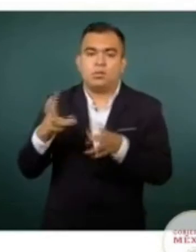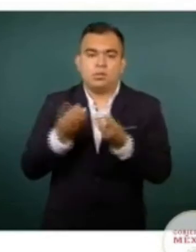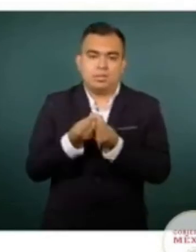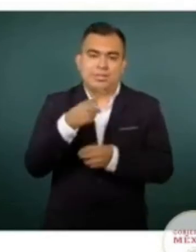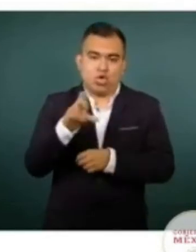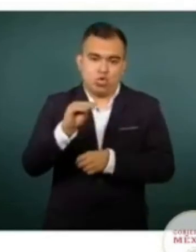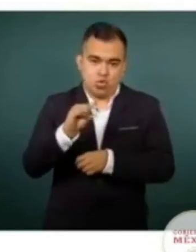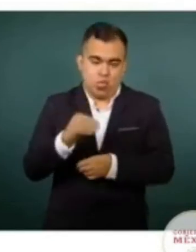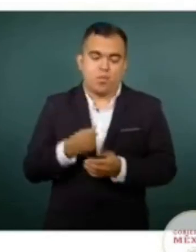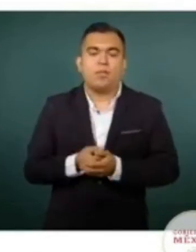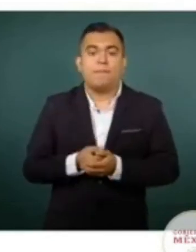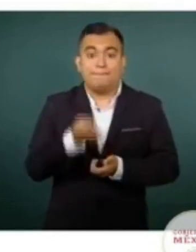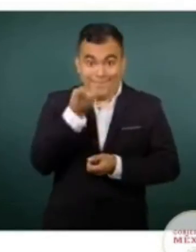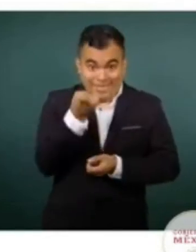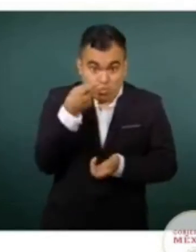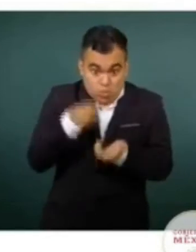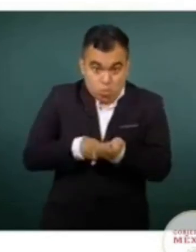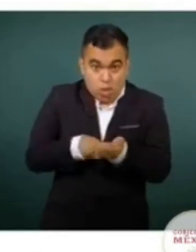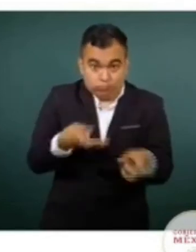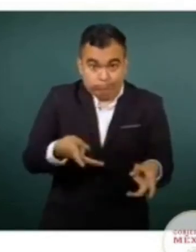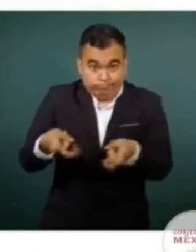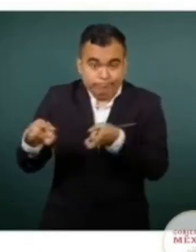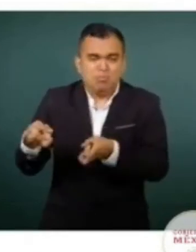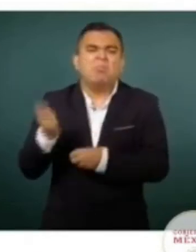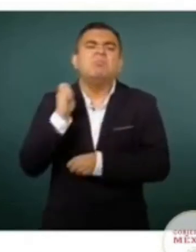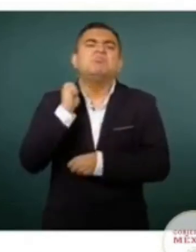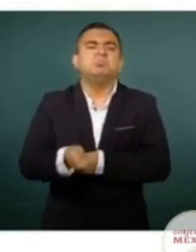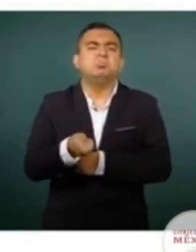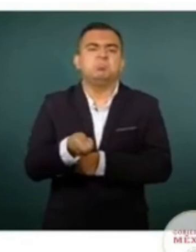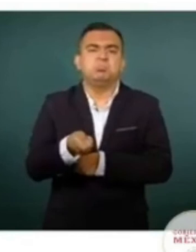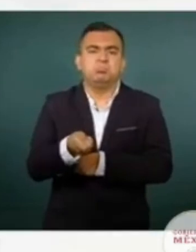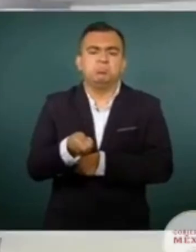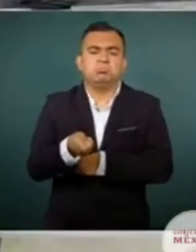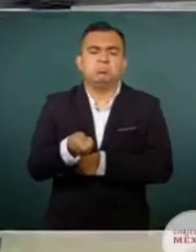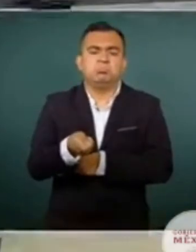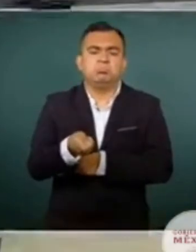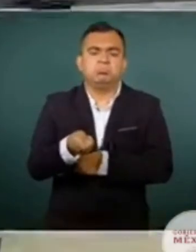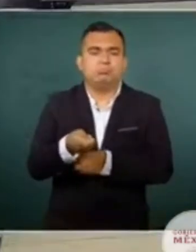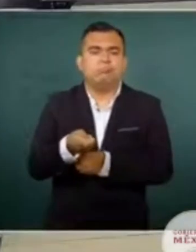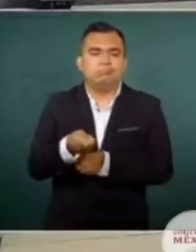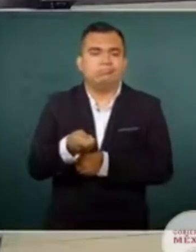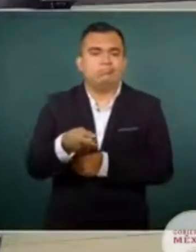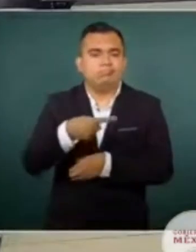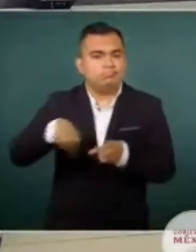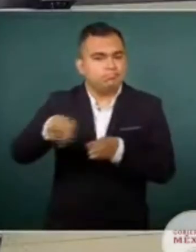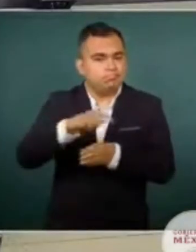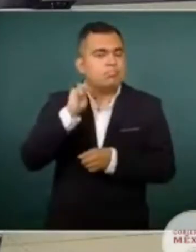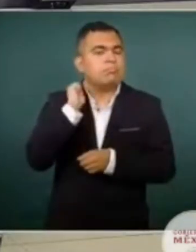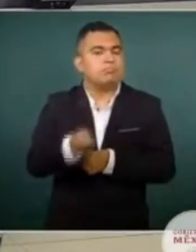Estas tomas clandestinas representan, lo que se extrae aquí en